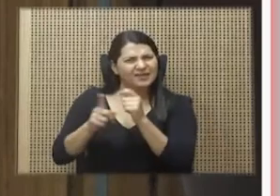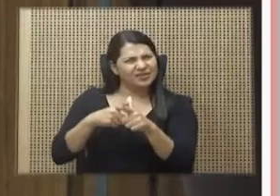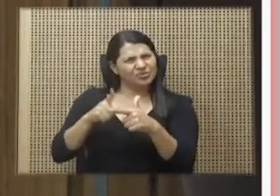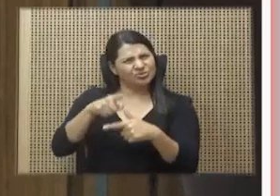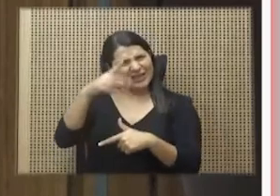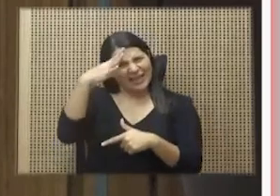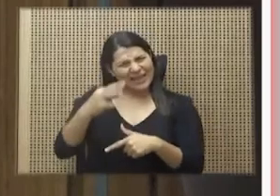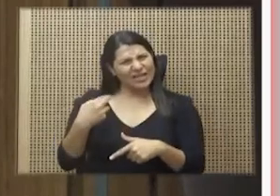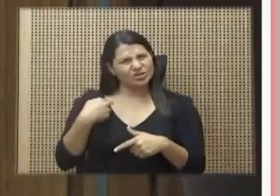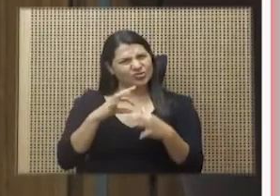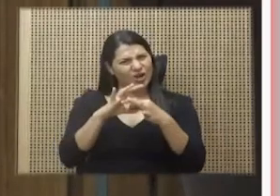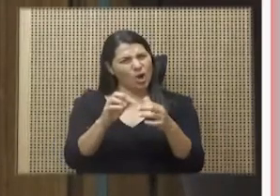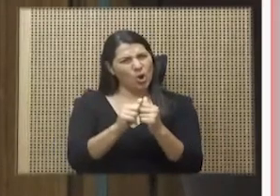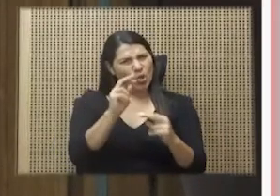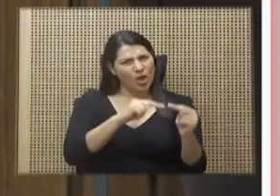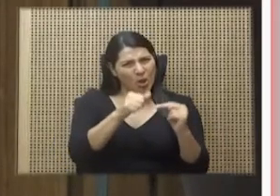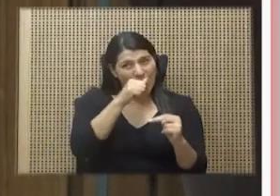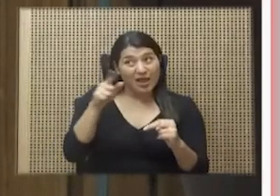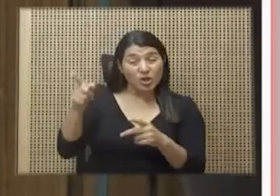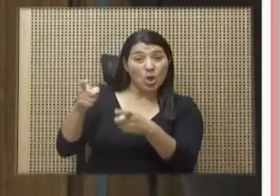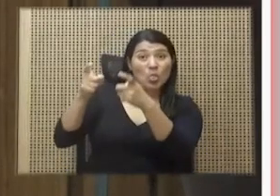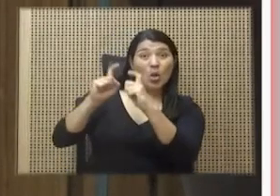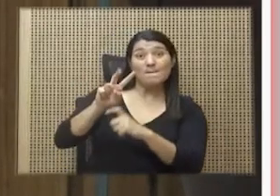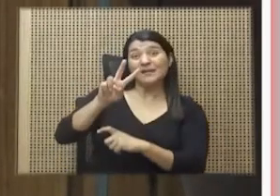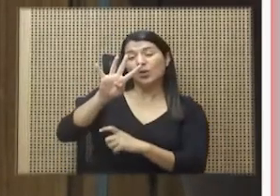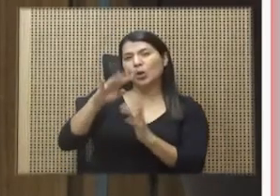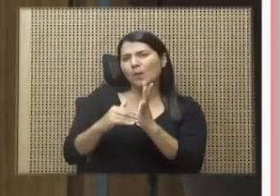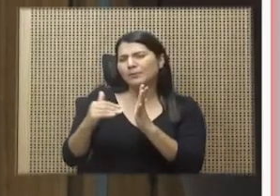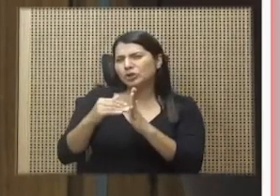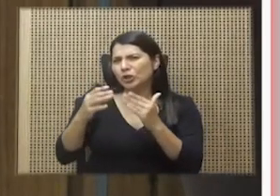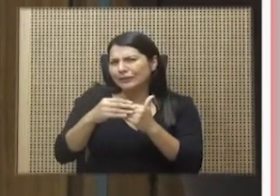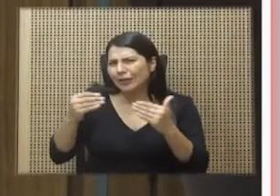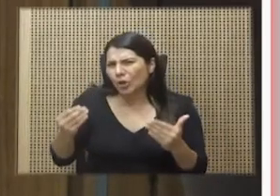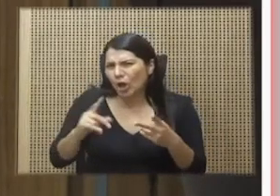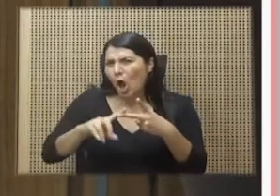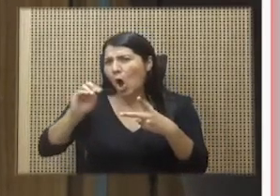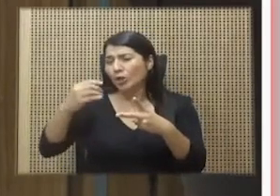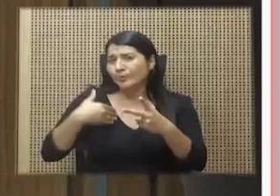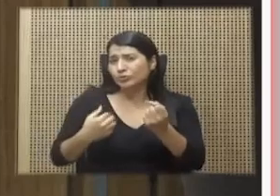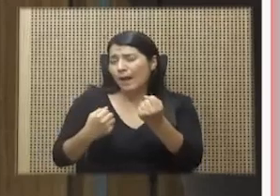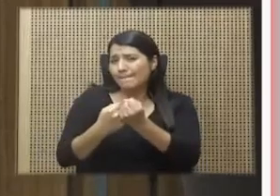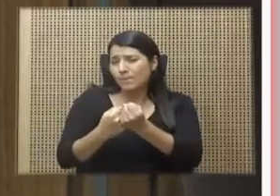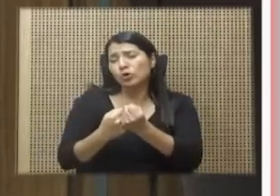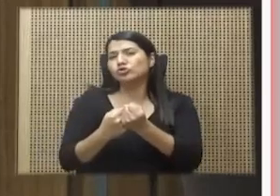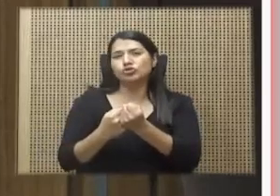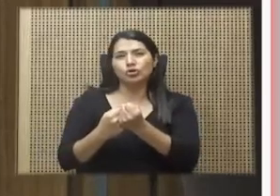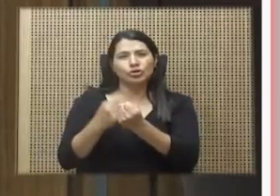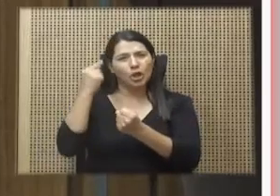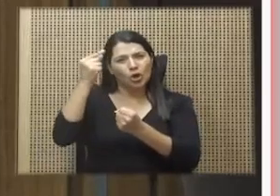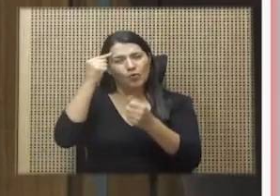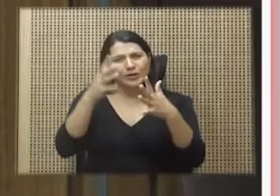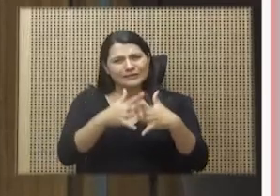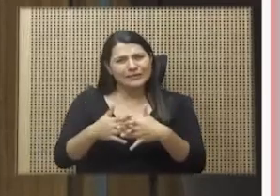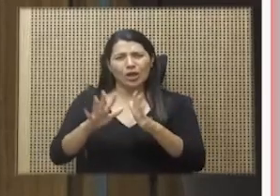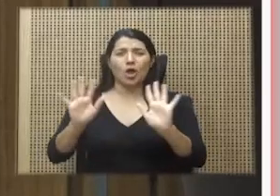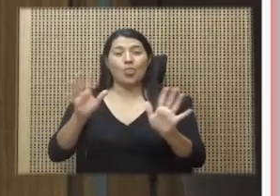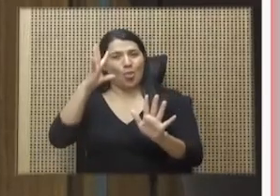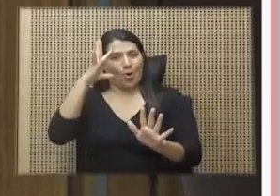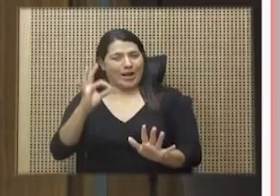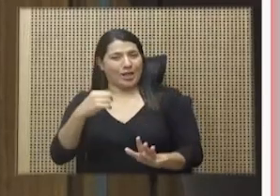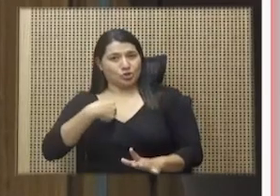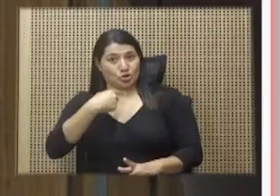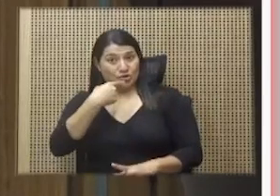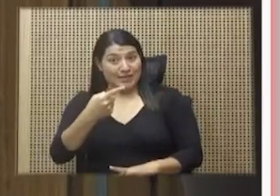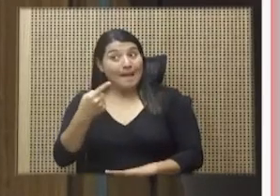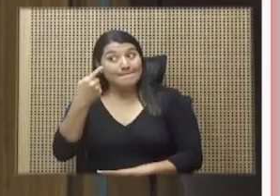escáneres? ¿O tendríamos el respaldo de los Estados Unidos? No me crean a mí. Vean lo que dice el embajador de los Estados Unidos, Cintia Telles.